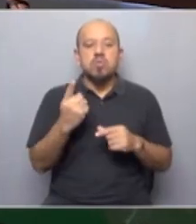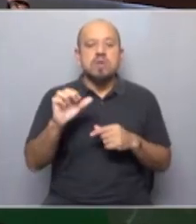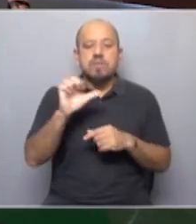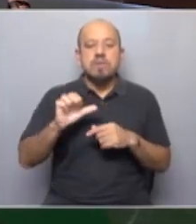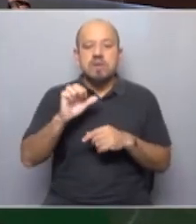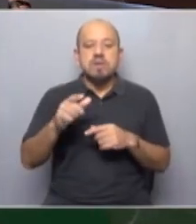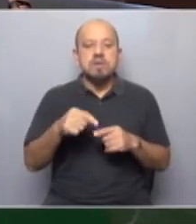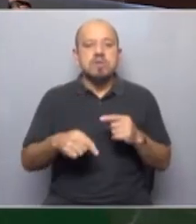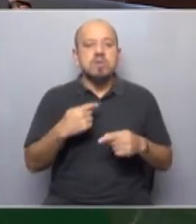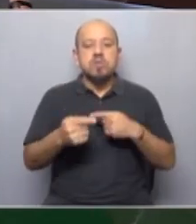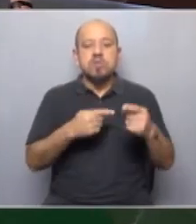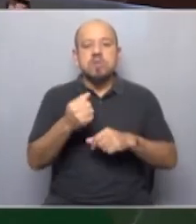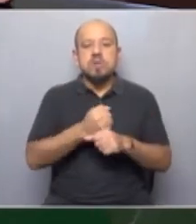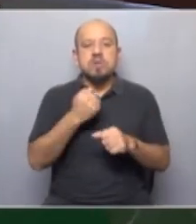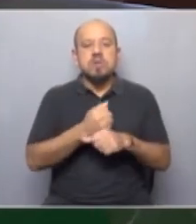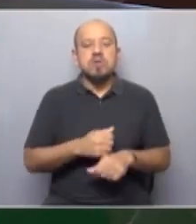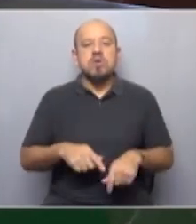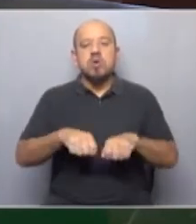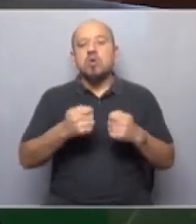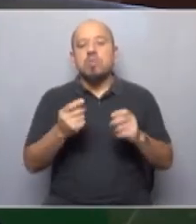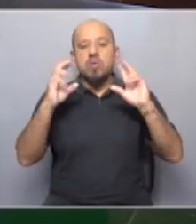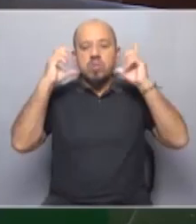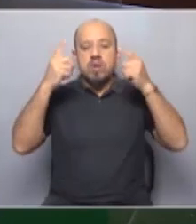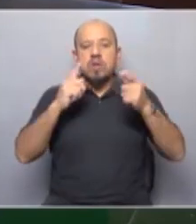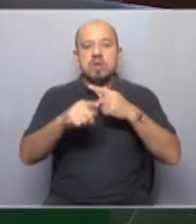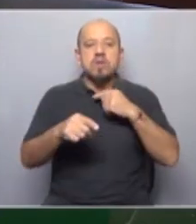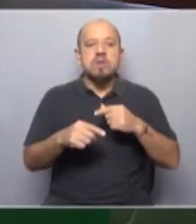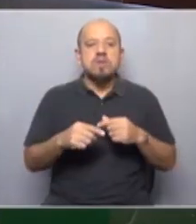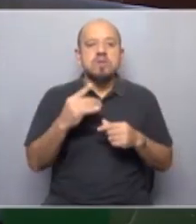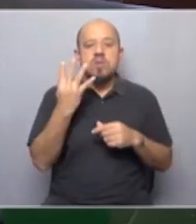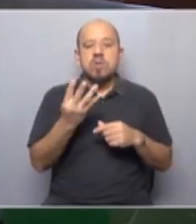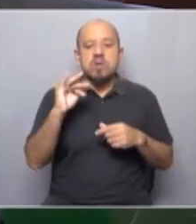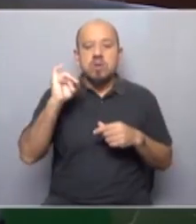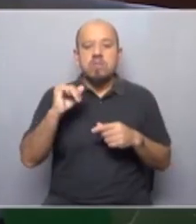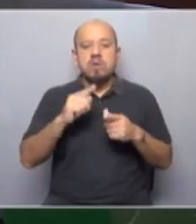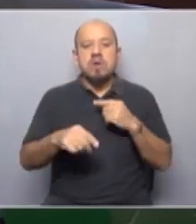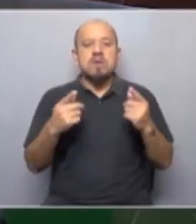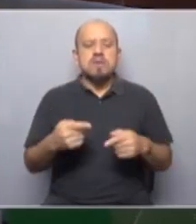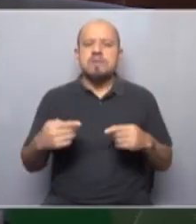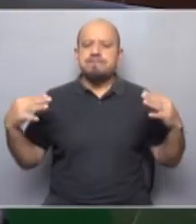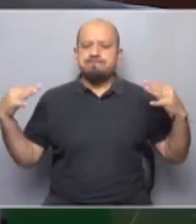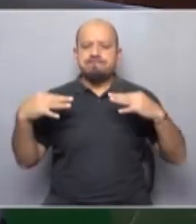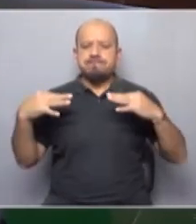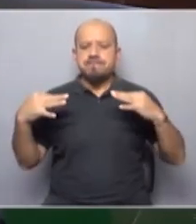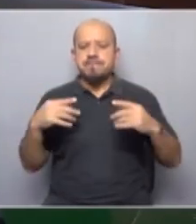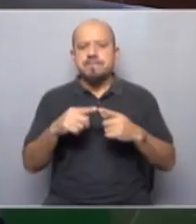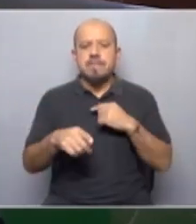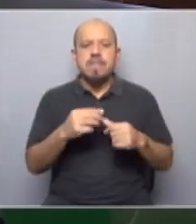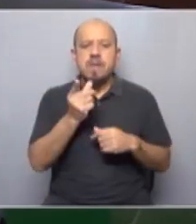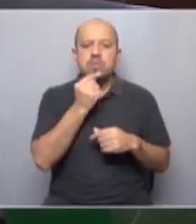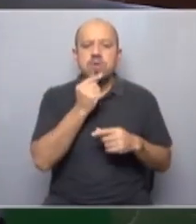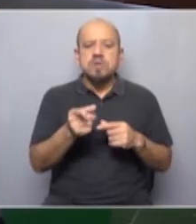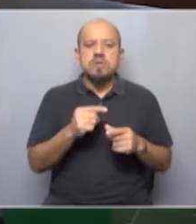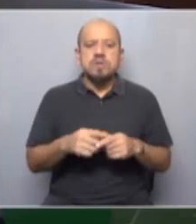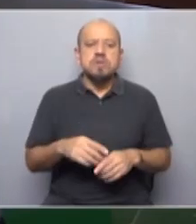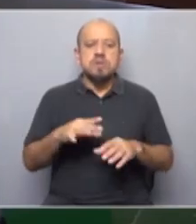conocemos actualmente como Rompehuegas, o popularmente se conoce, y el 4 de mayo hubo enfrentamientos. Intervino la policía, se detuvo